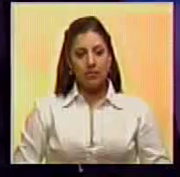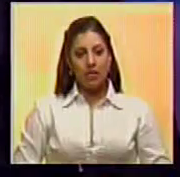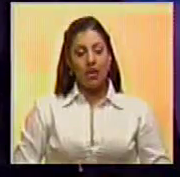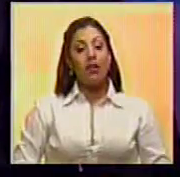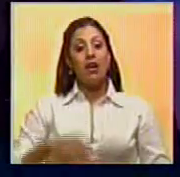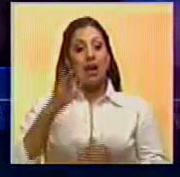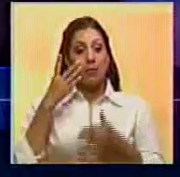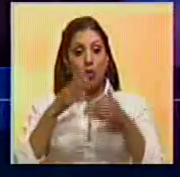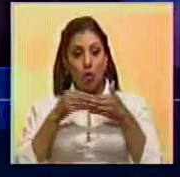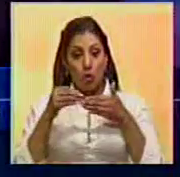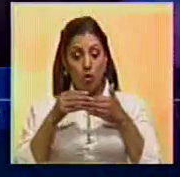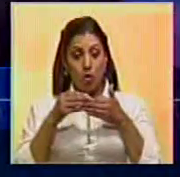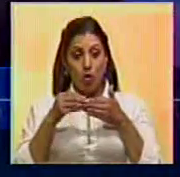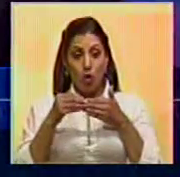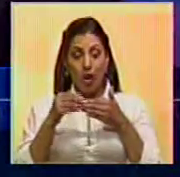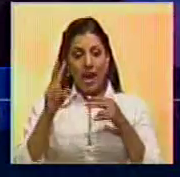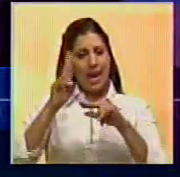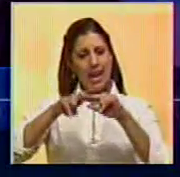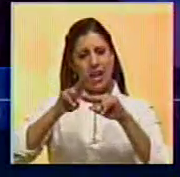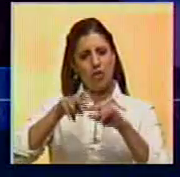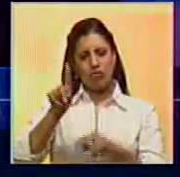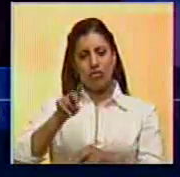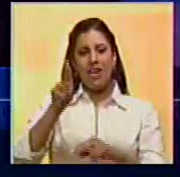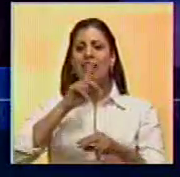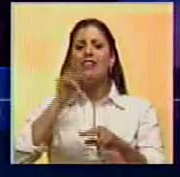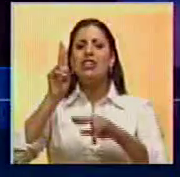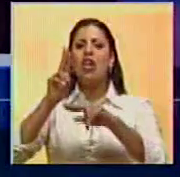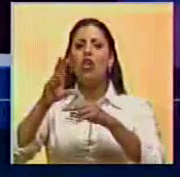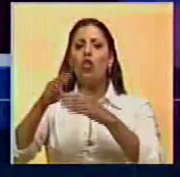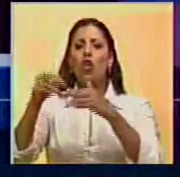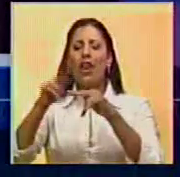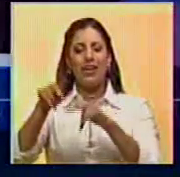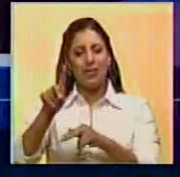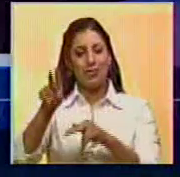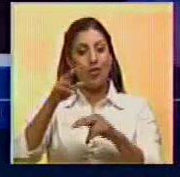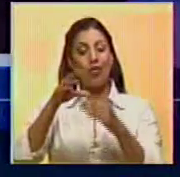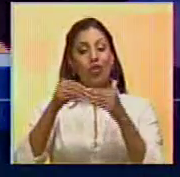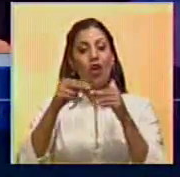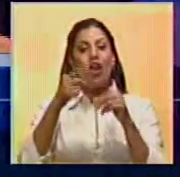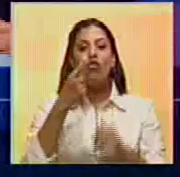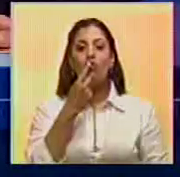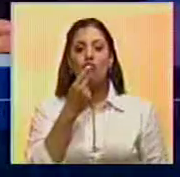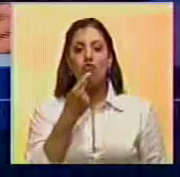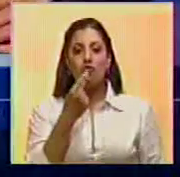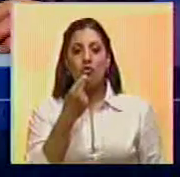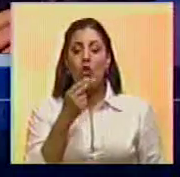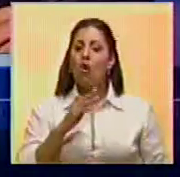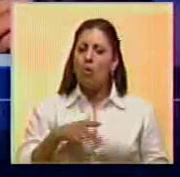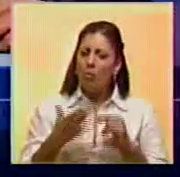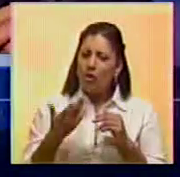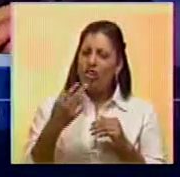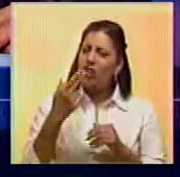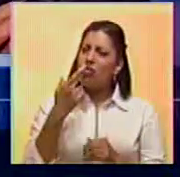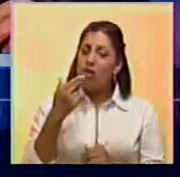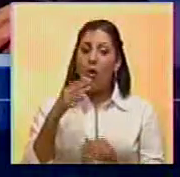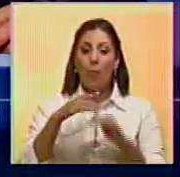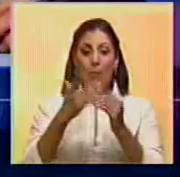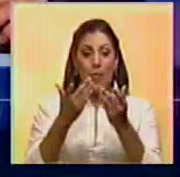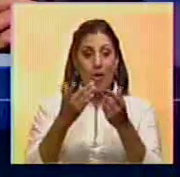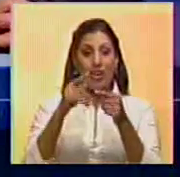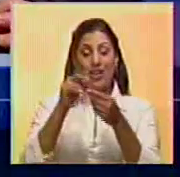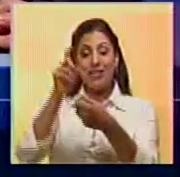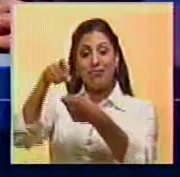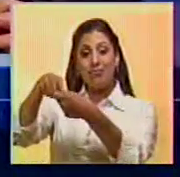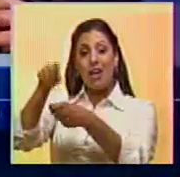Ese dólar no es negro, como dicen dólar negro, ese dólar es rojo. Es rojo porque está asociado a las políticas